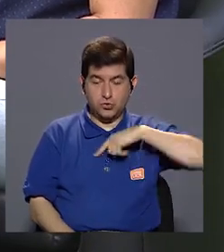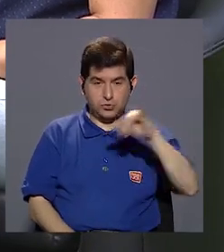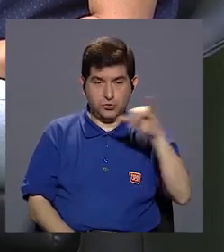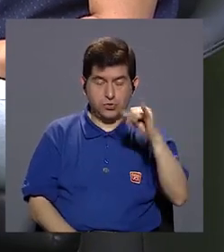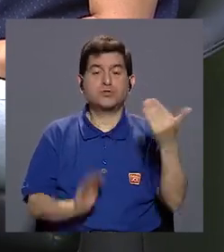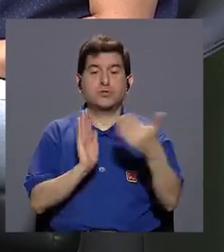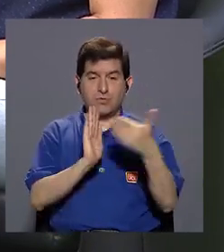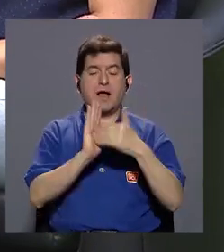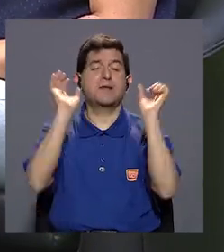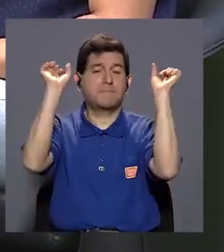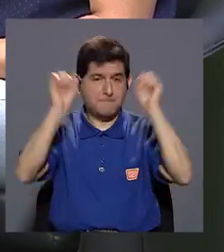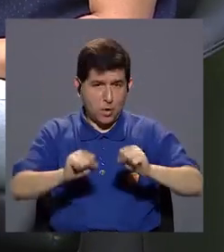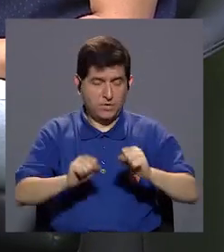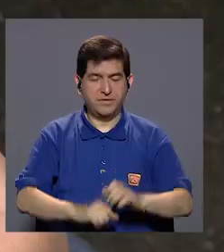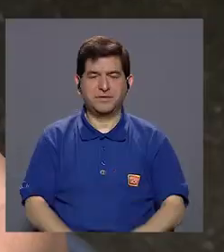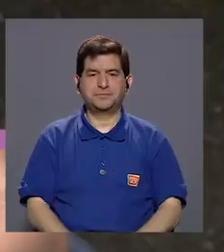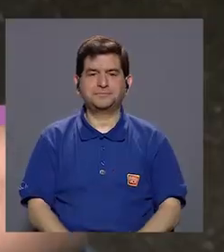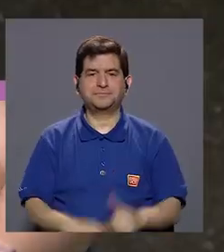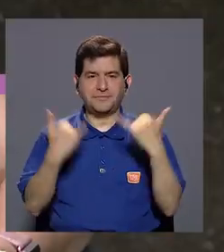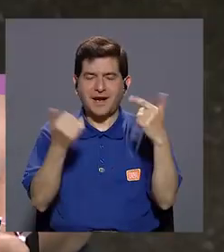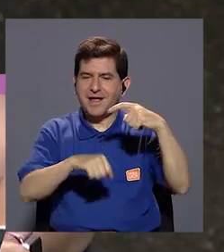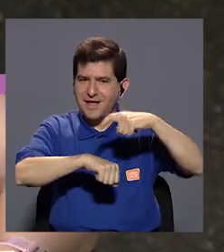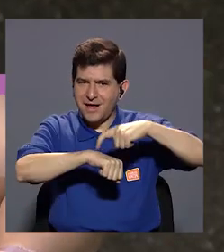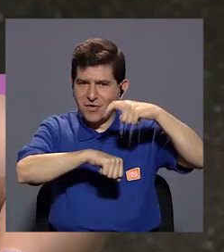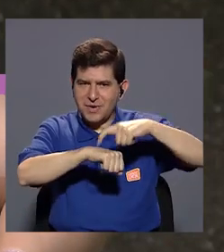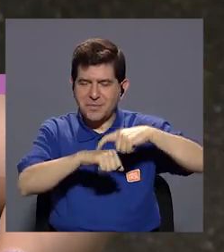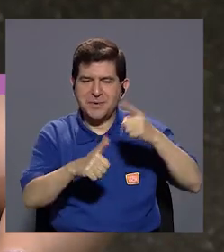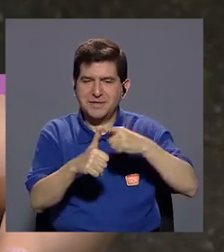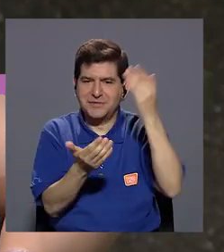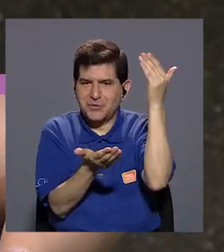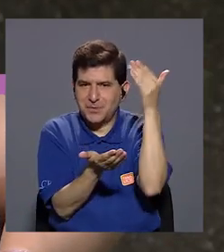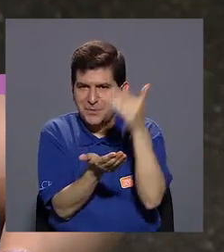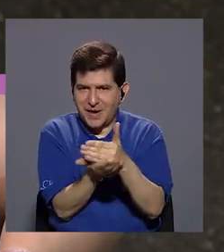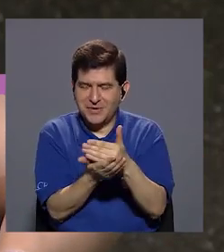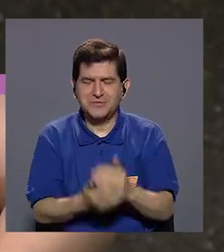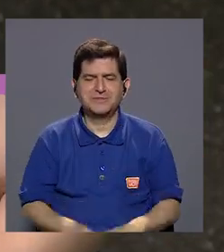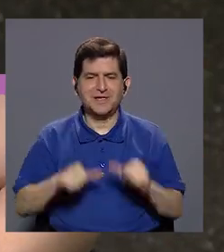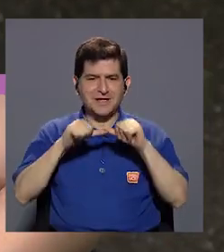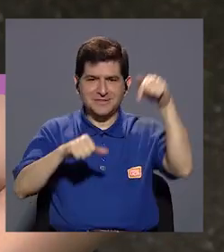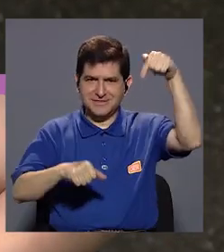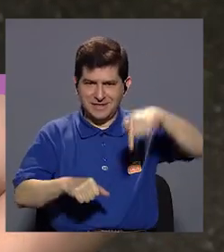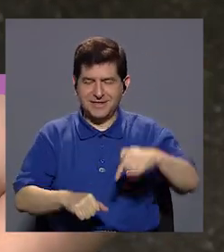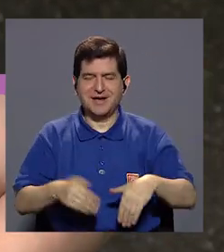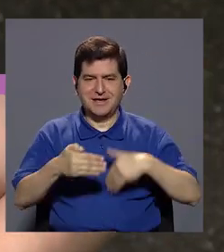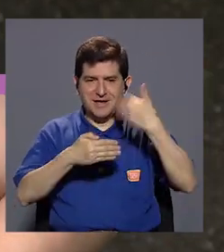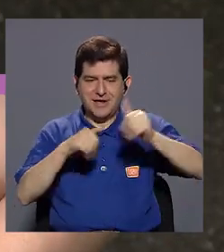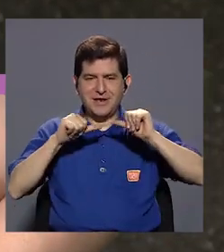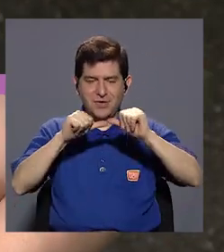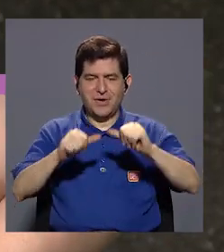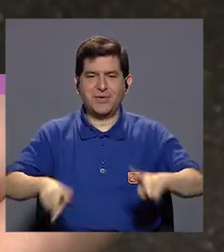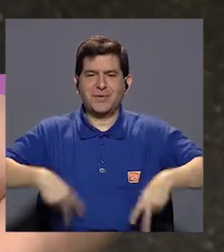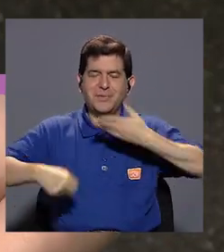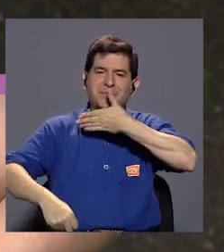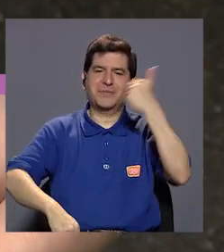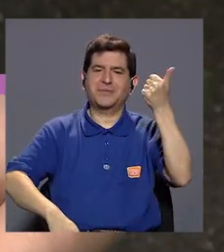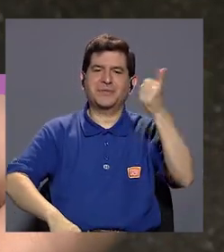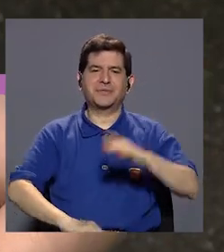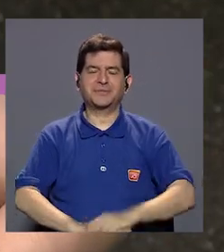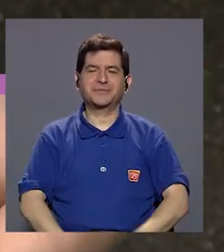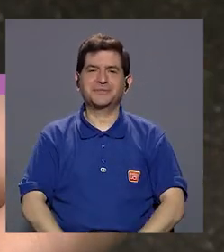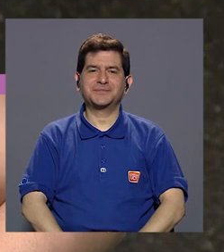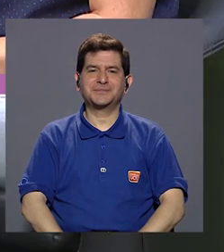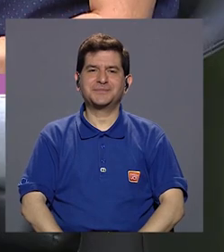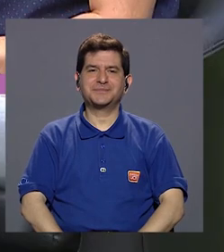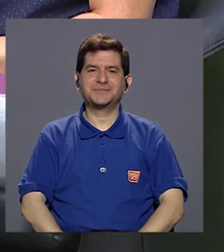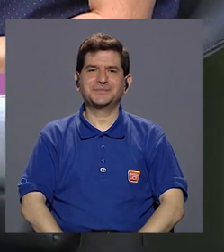afectar, ¿verdad? Bueno, Gina, es momento de hacer una primera pausa. Quédese con nosotros y ya regresamos con más de Vivir